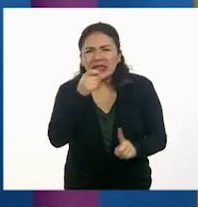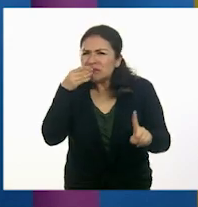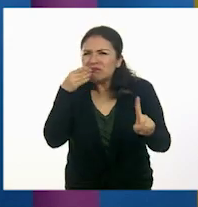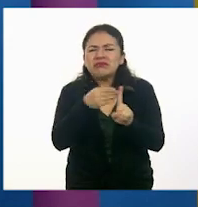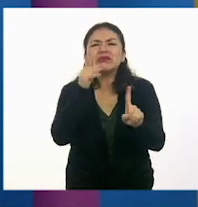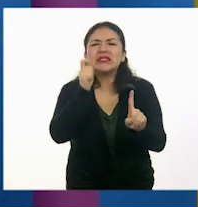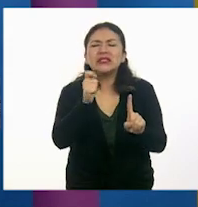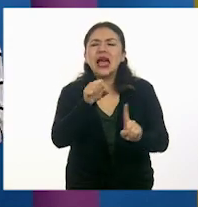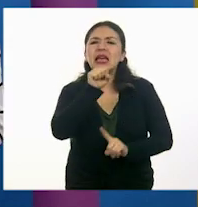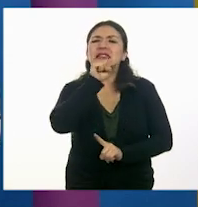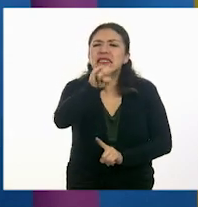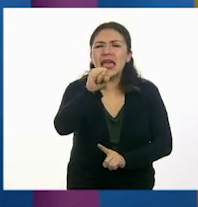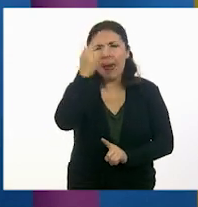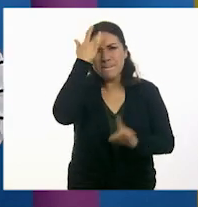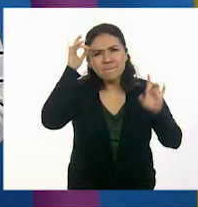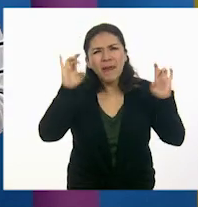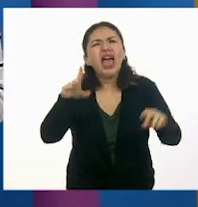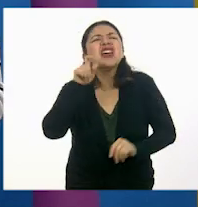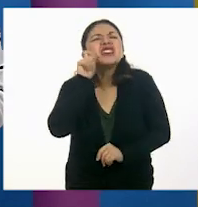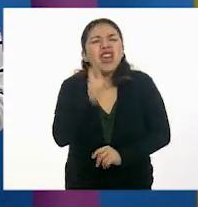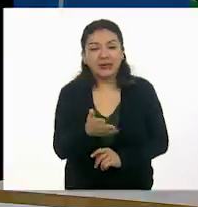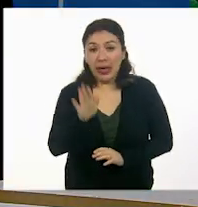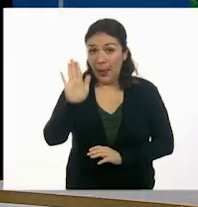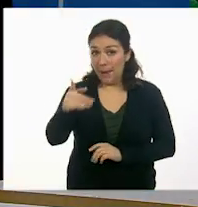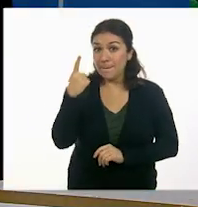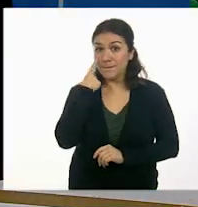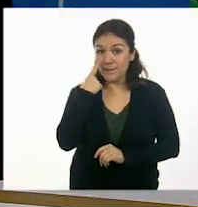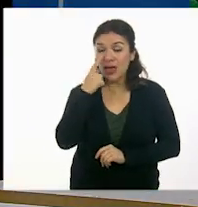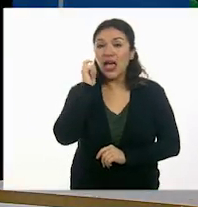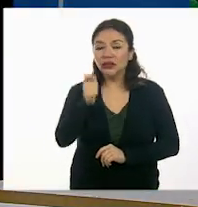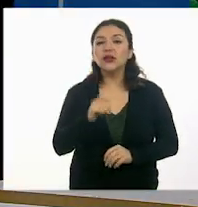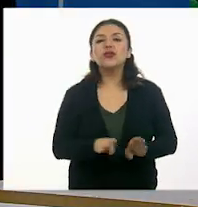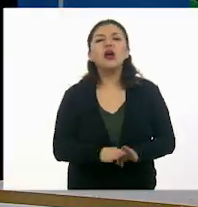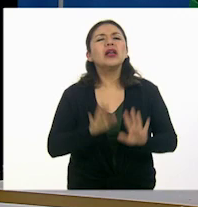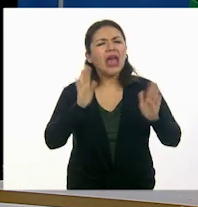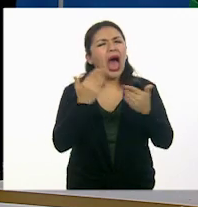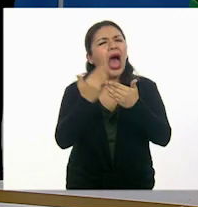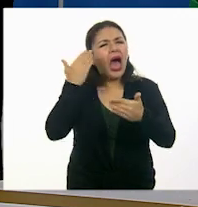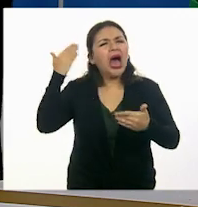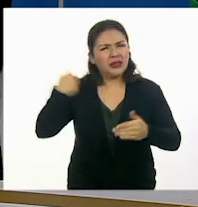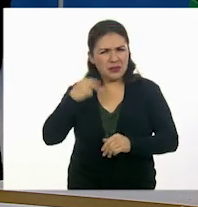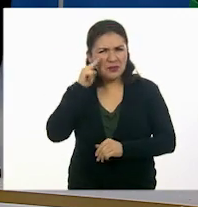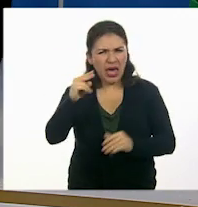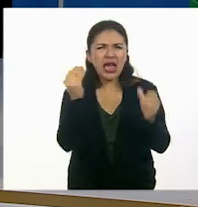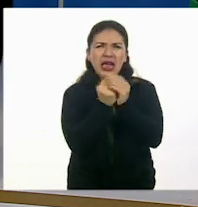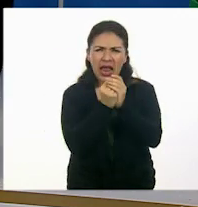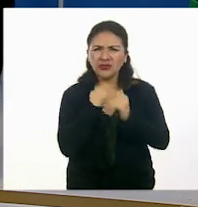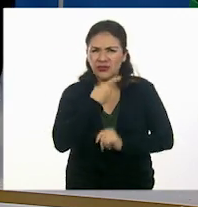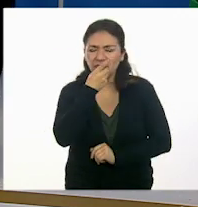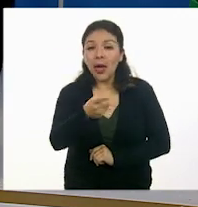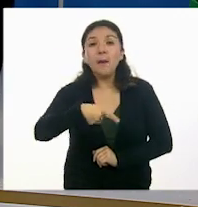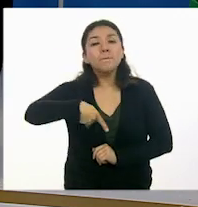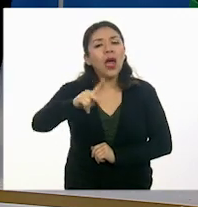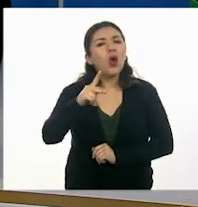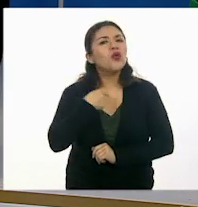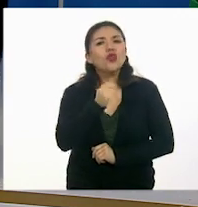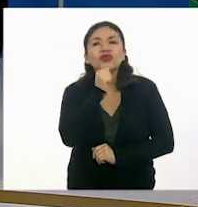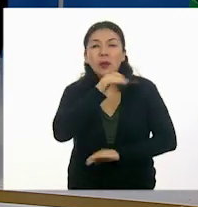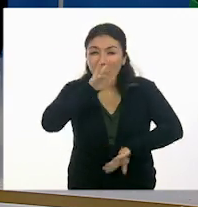es específicamente el sí mágico? Ok, fíjate bien, es una consigna que ya hemos empleado en algunas de nuestras clases, pero que